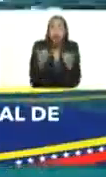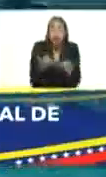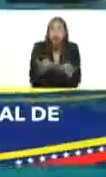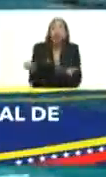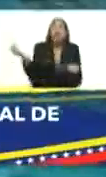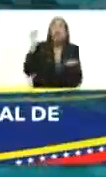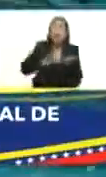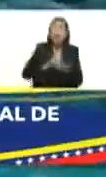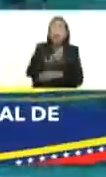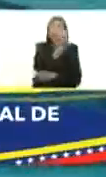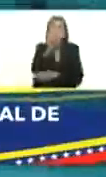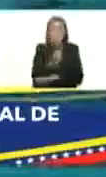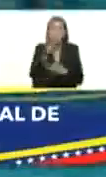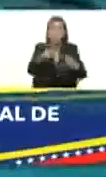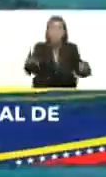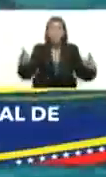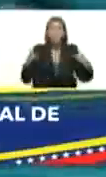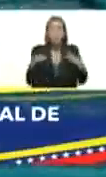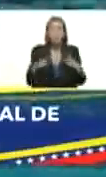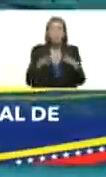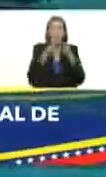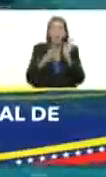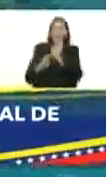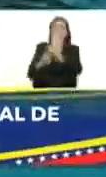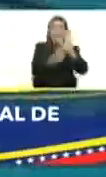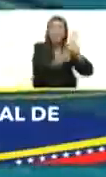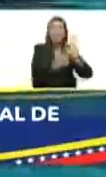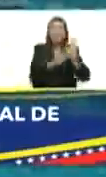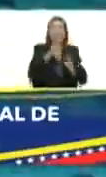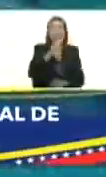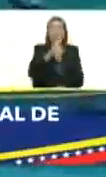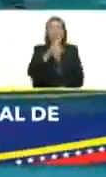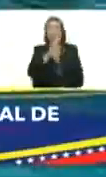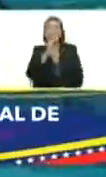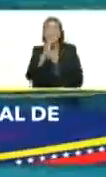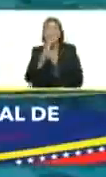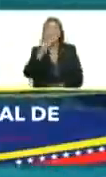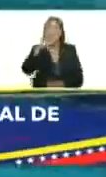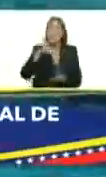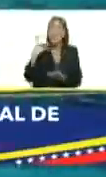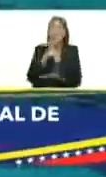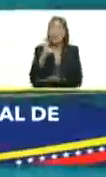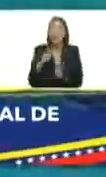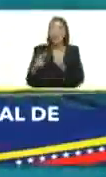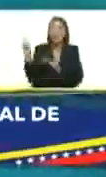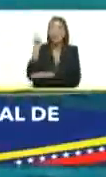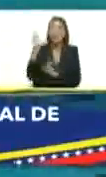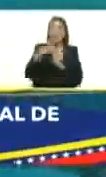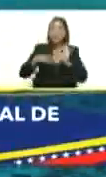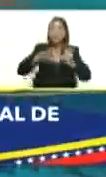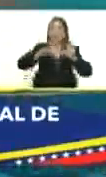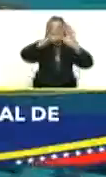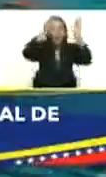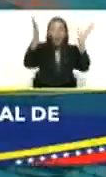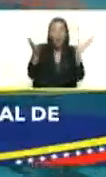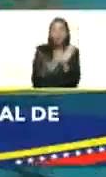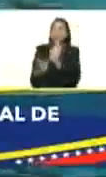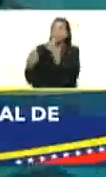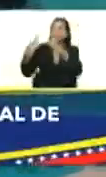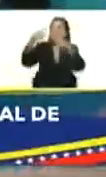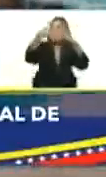uso nuevamente de nuestras instalaciones y representar tanto a la UCB como a Caracas como a Venezuela en todas las